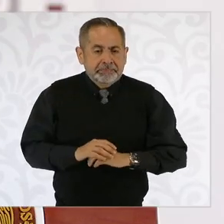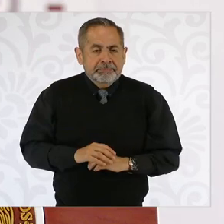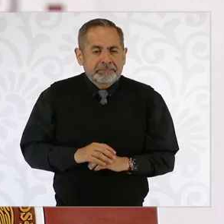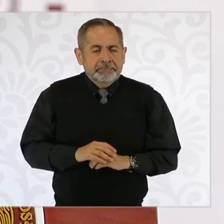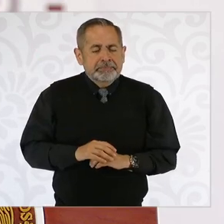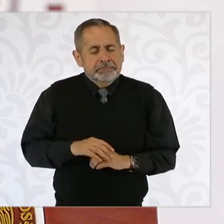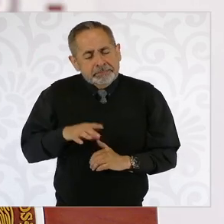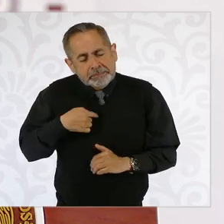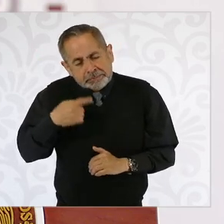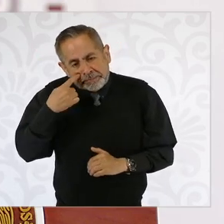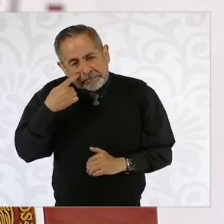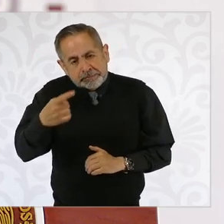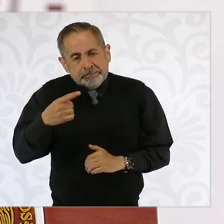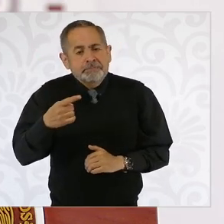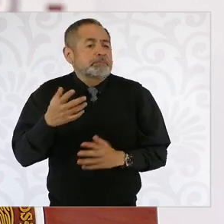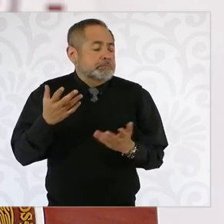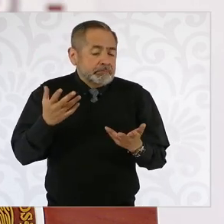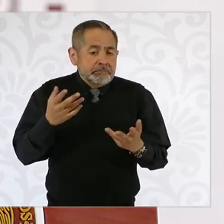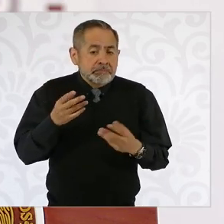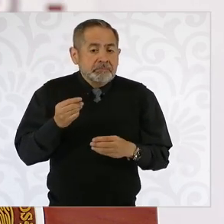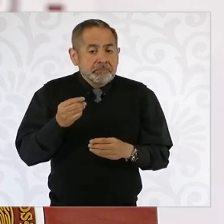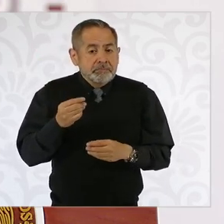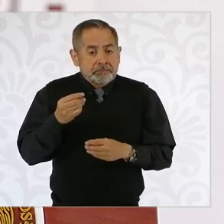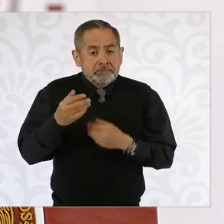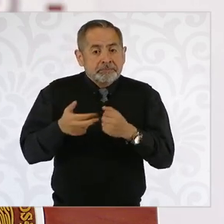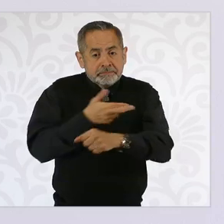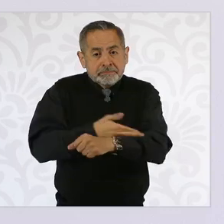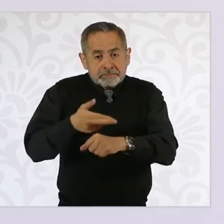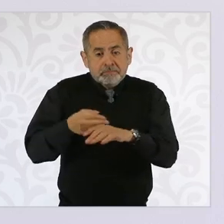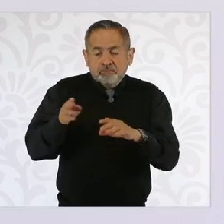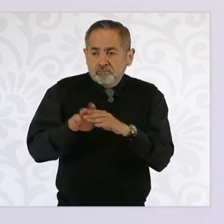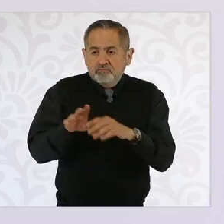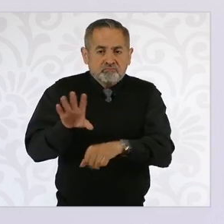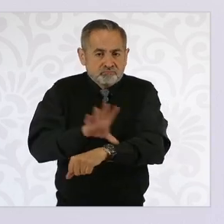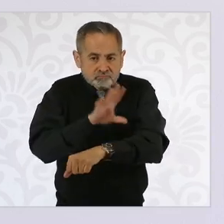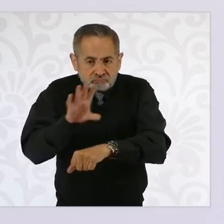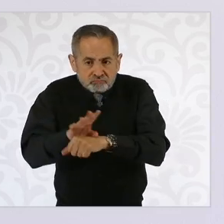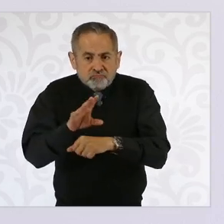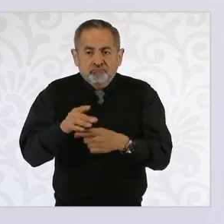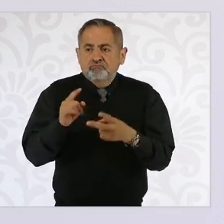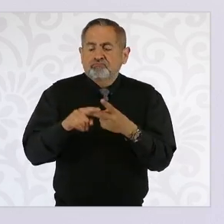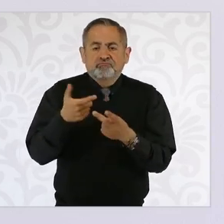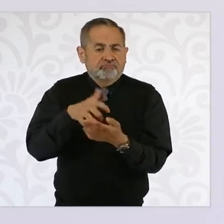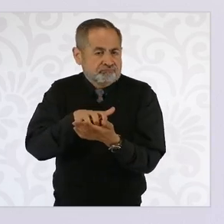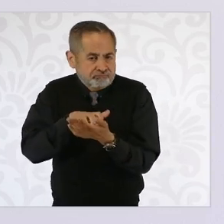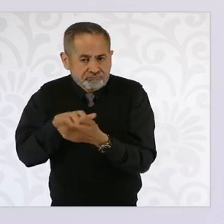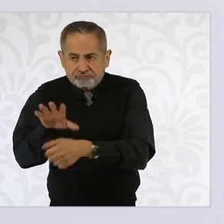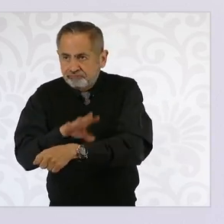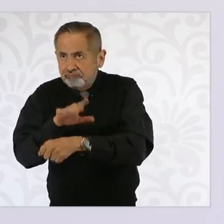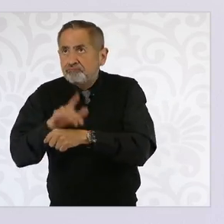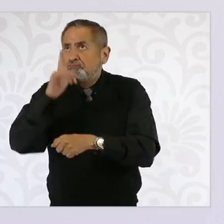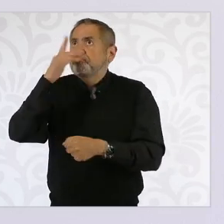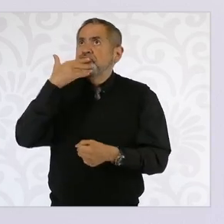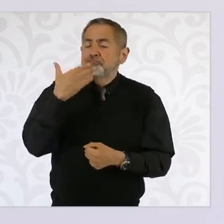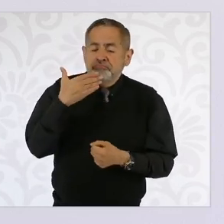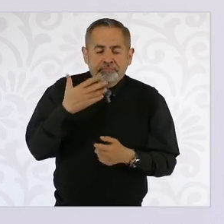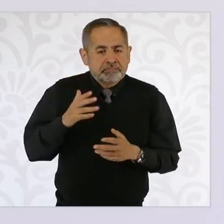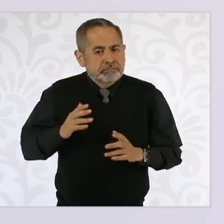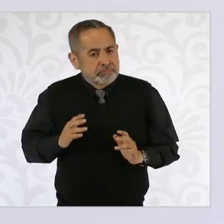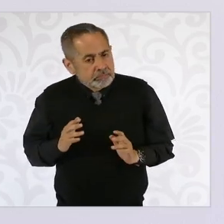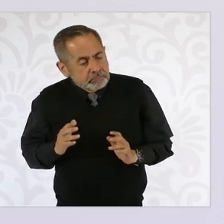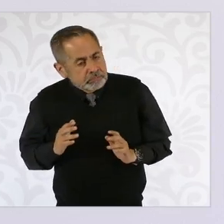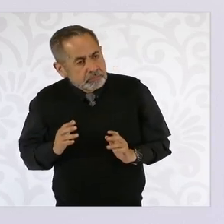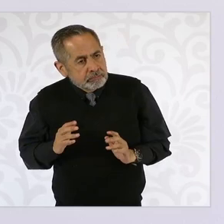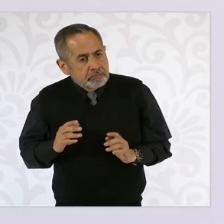Durante mucho tiempo se desarrollaron procesos de eficiencia energética, ahorro de energía. Y entonces hoy se sabe que no